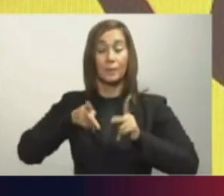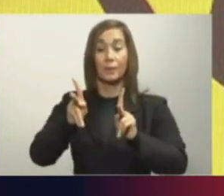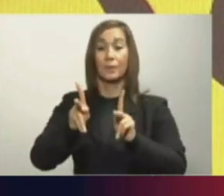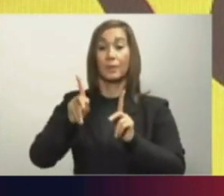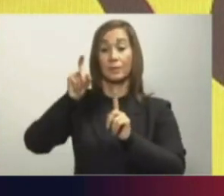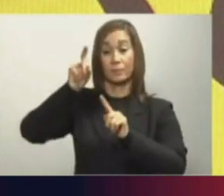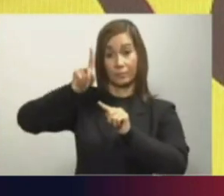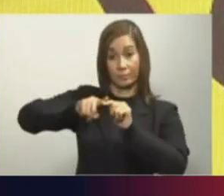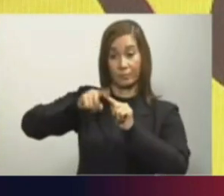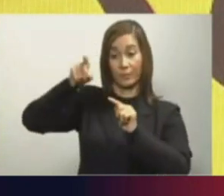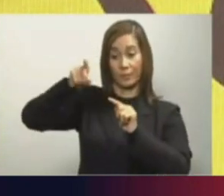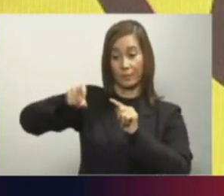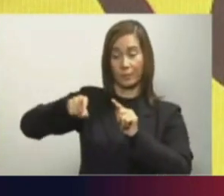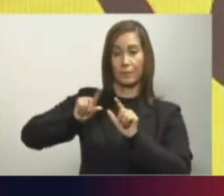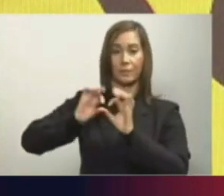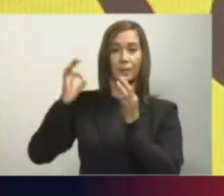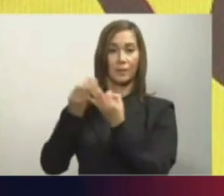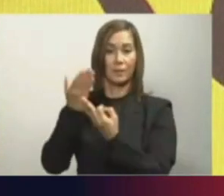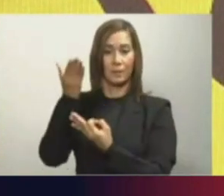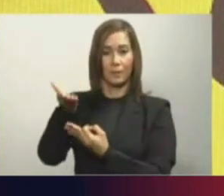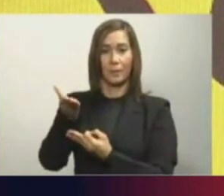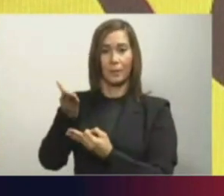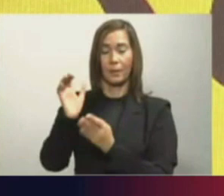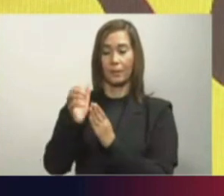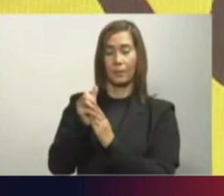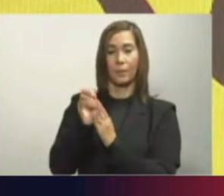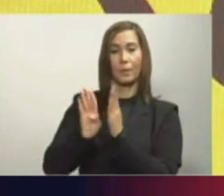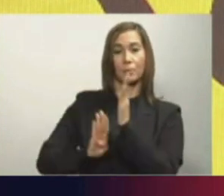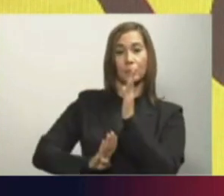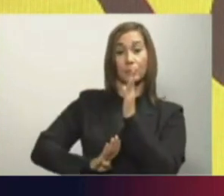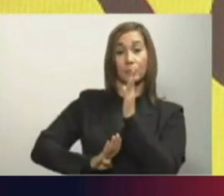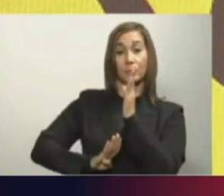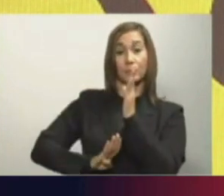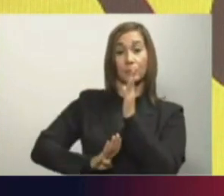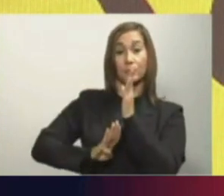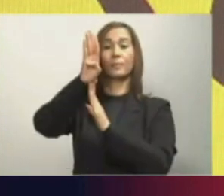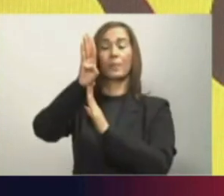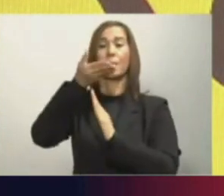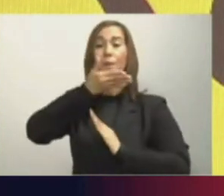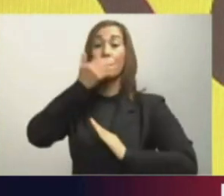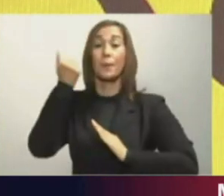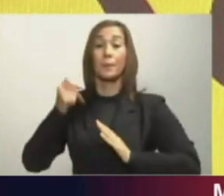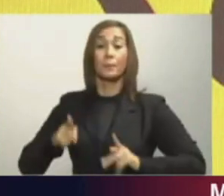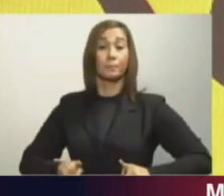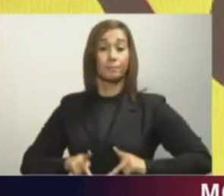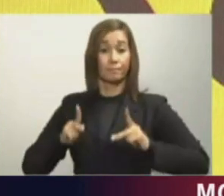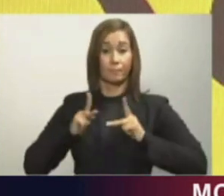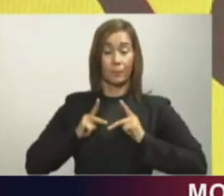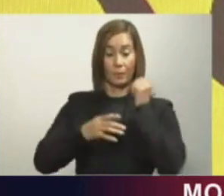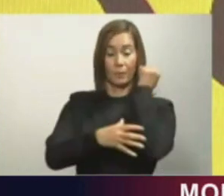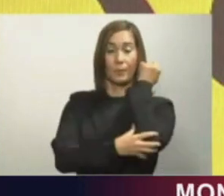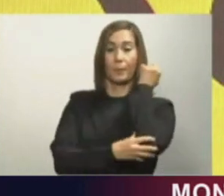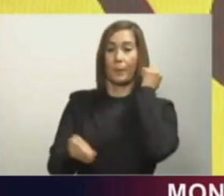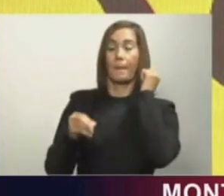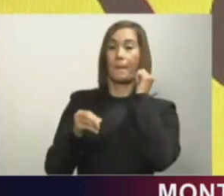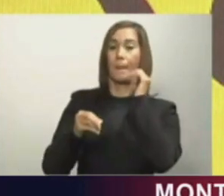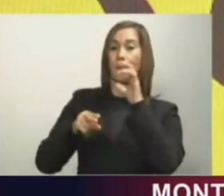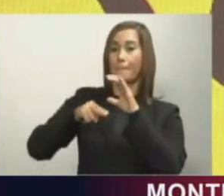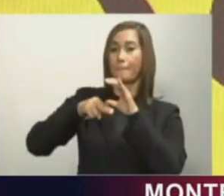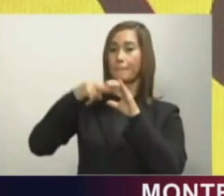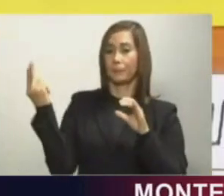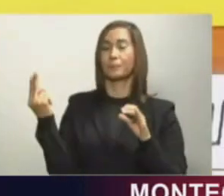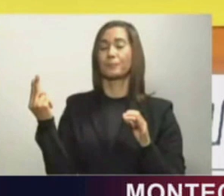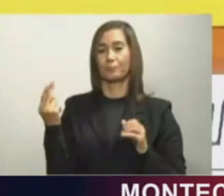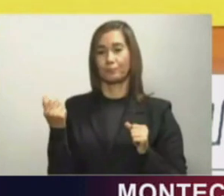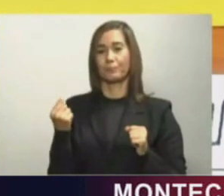para tomar las riendas de su destino, mejorar su vida a partir de la pobreza, también siendo agentes